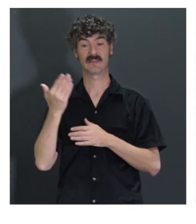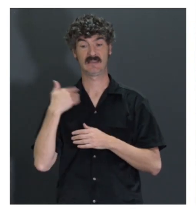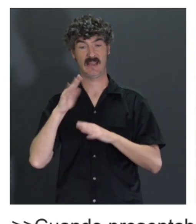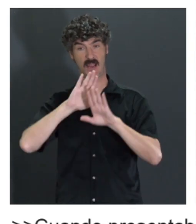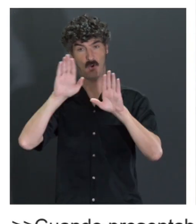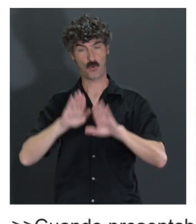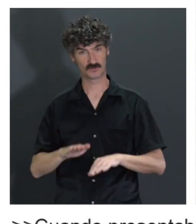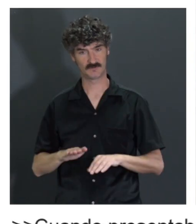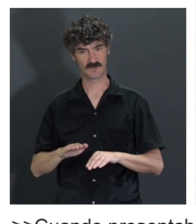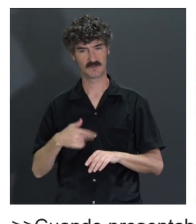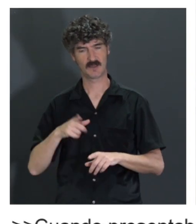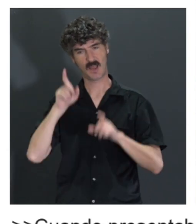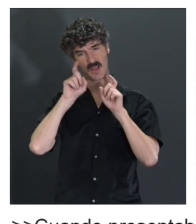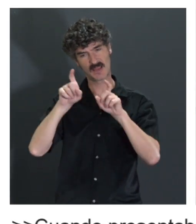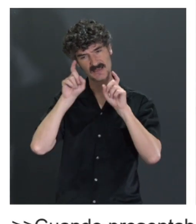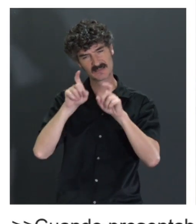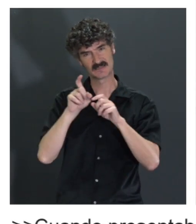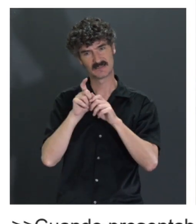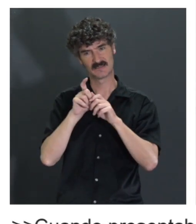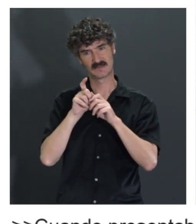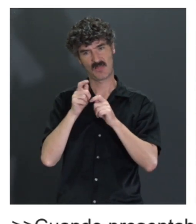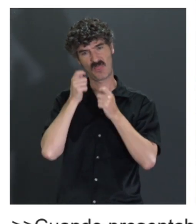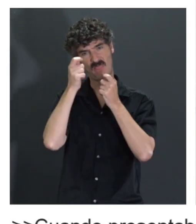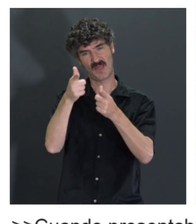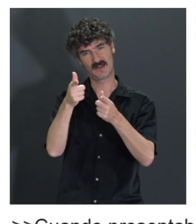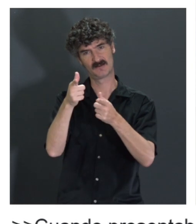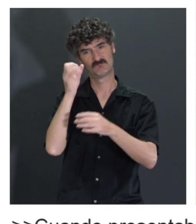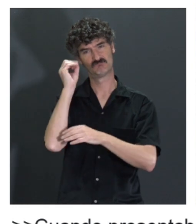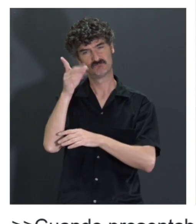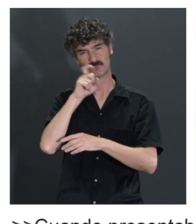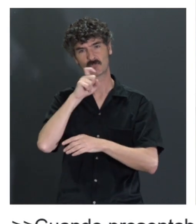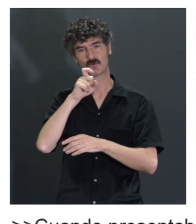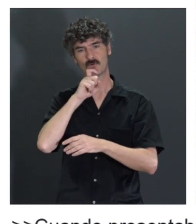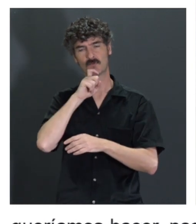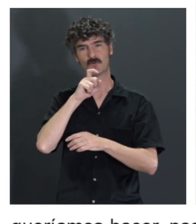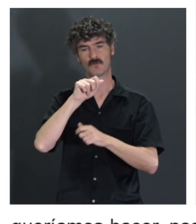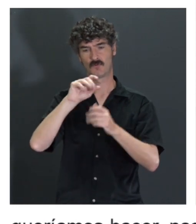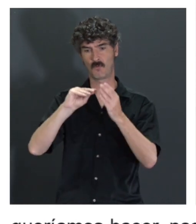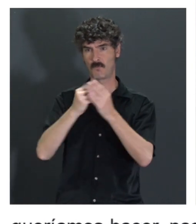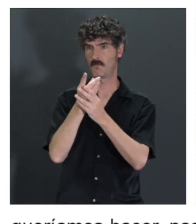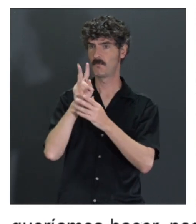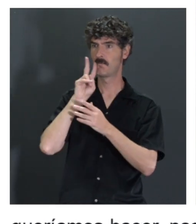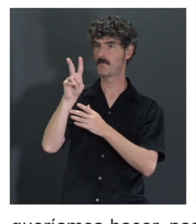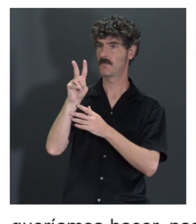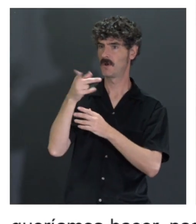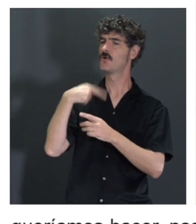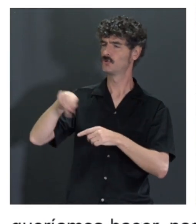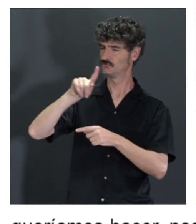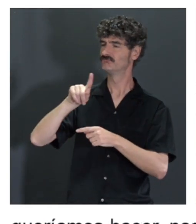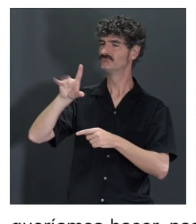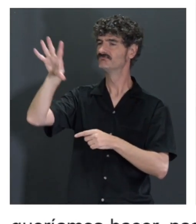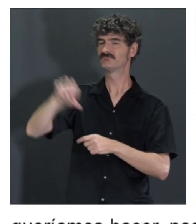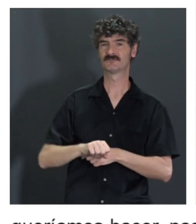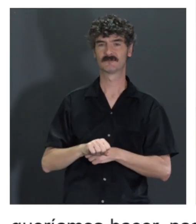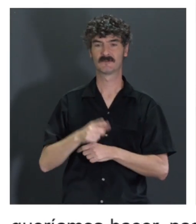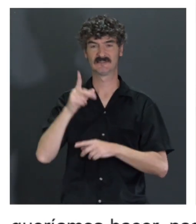últimas, pues ya he podido enseñar un poco el producto que iba a ser final, la gente era como, guau, lo necesitamos, Sobre todo gente